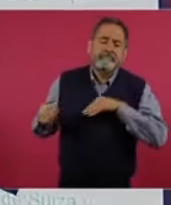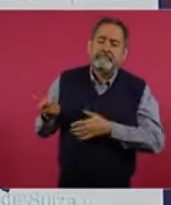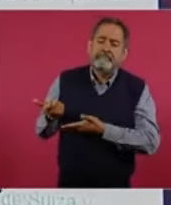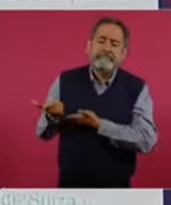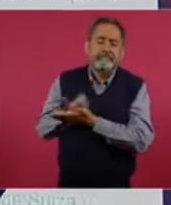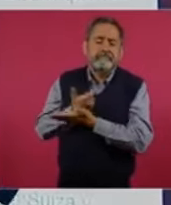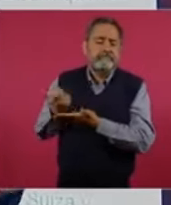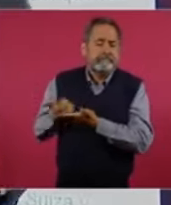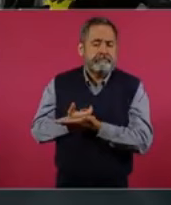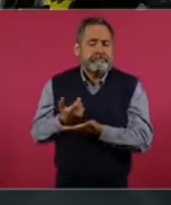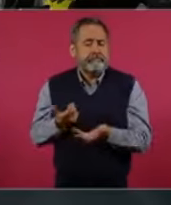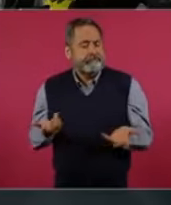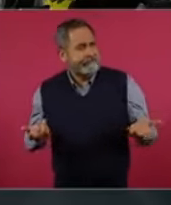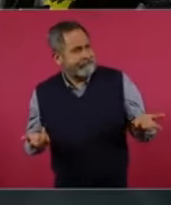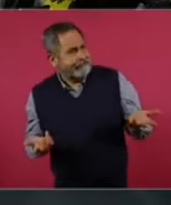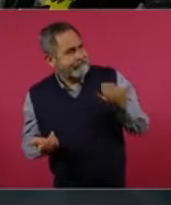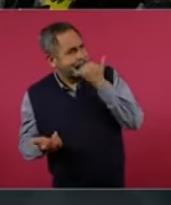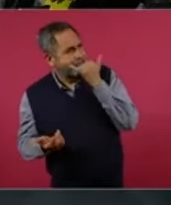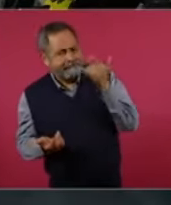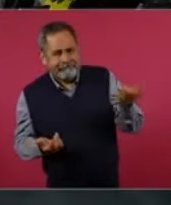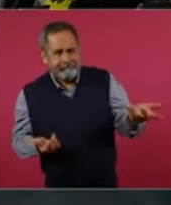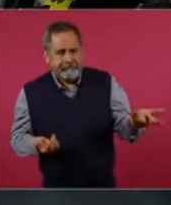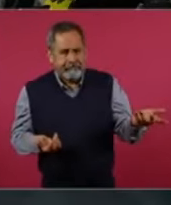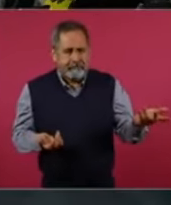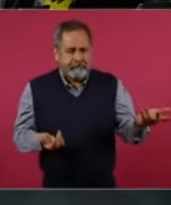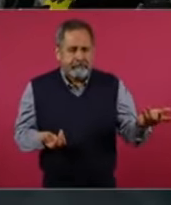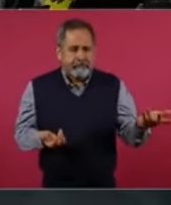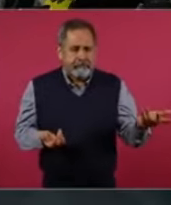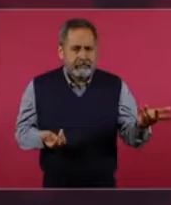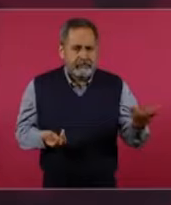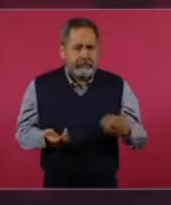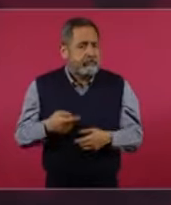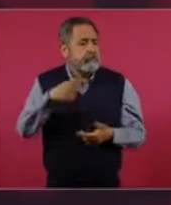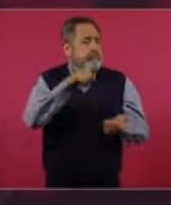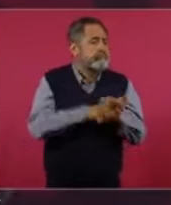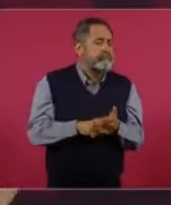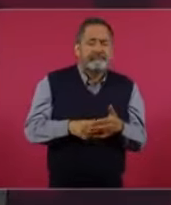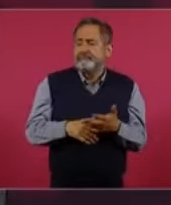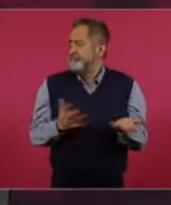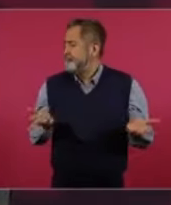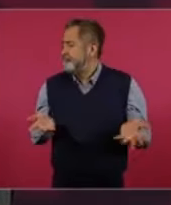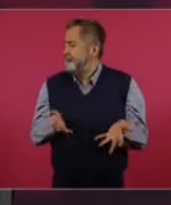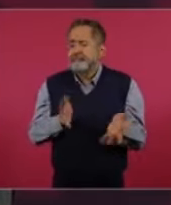a pasar el tiempo ahí.